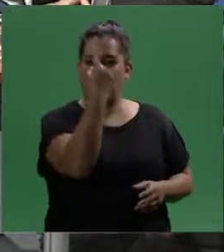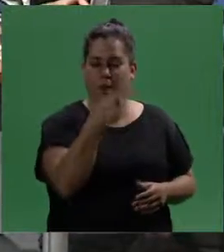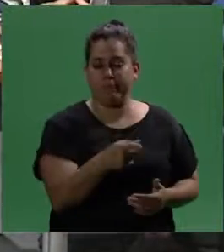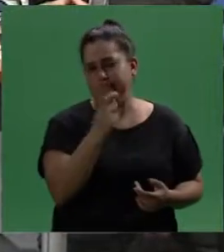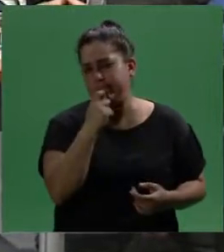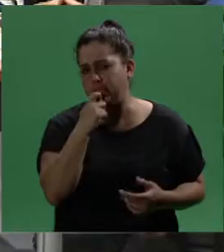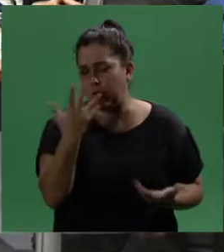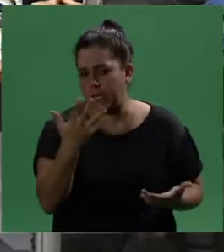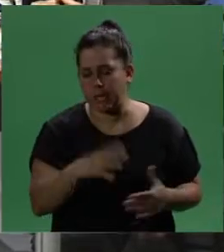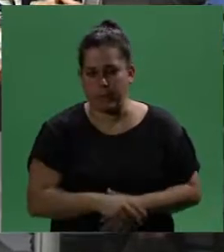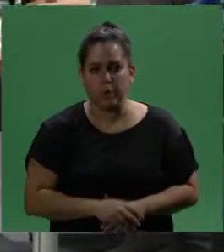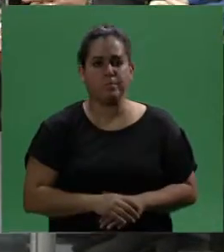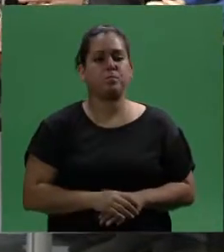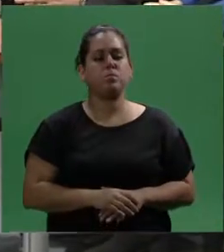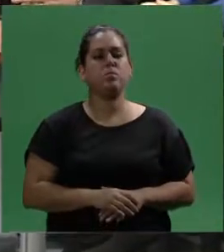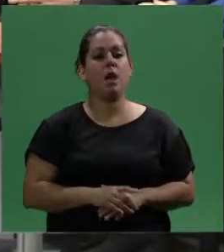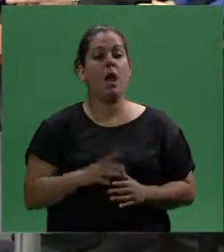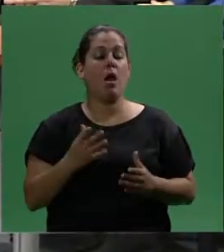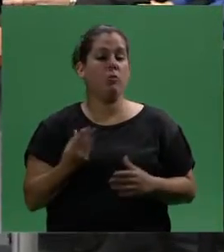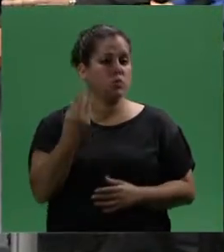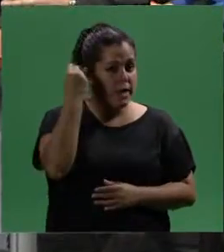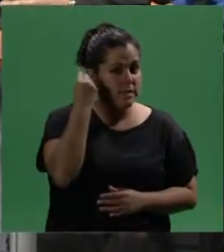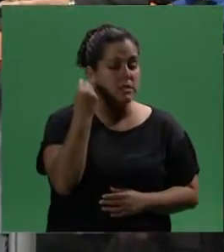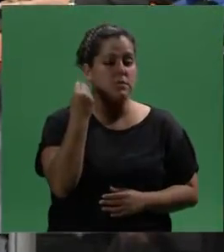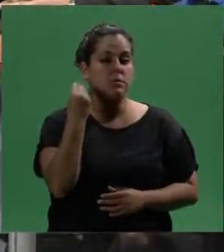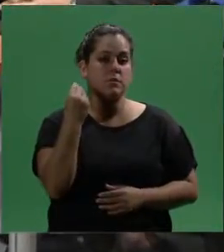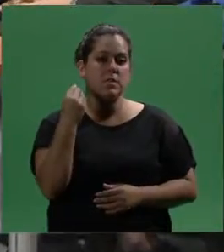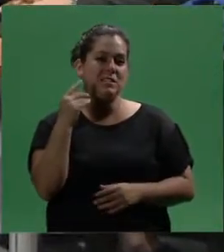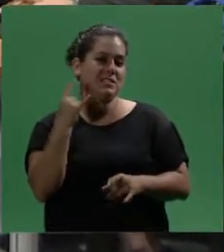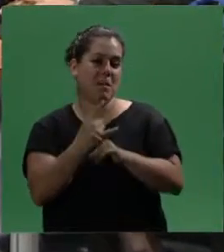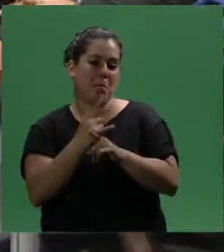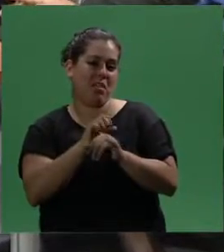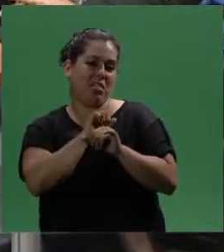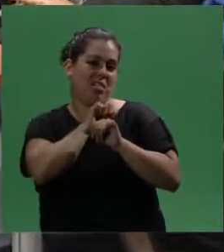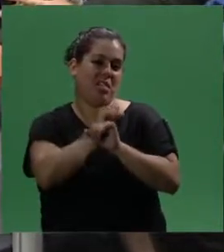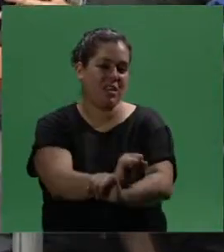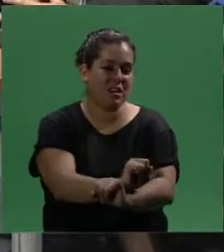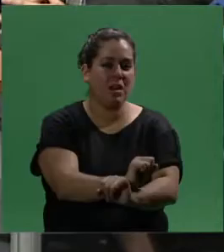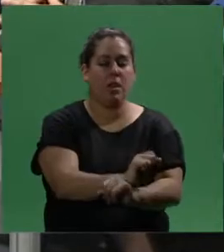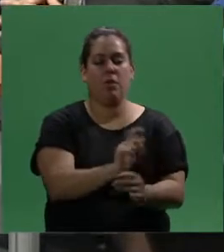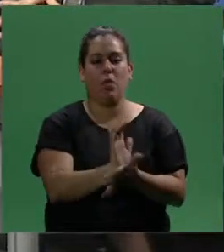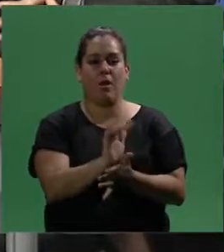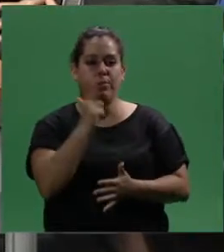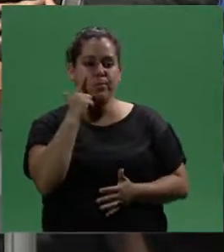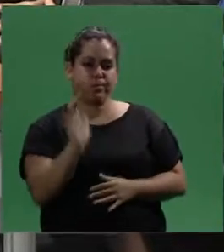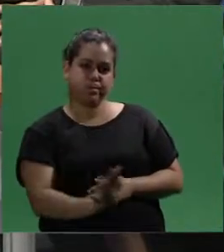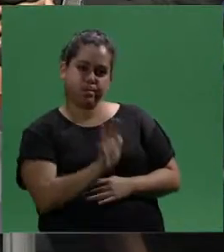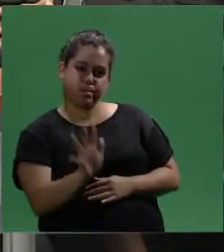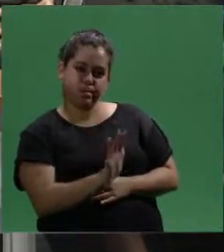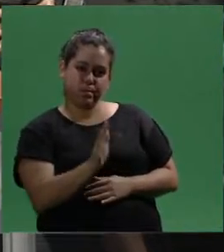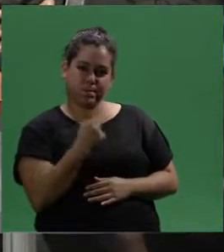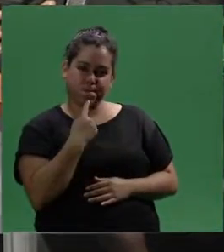Un ejemplo puede ser en que a veces se detienen en calidad de